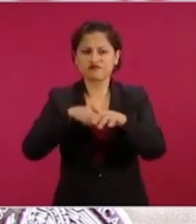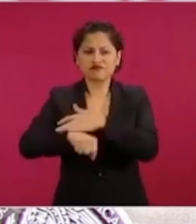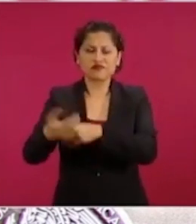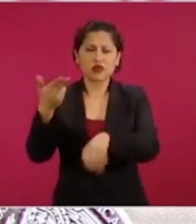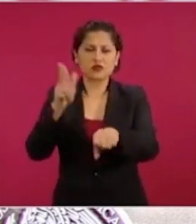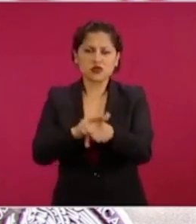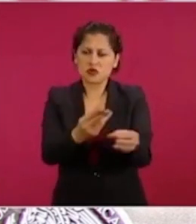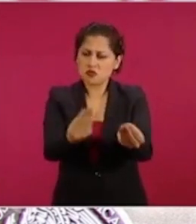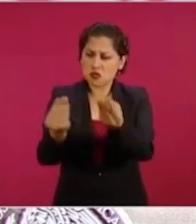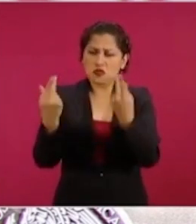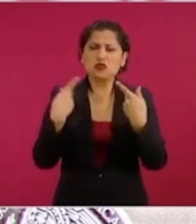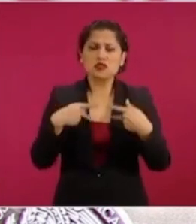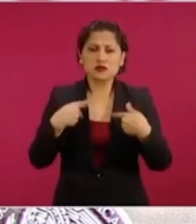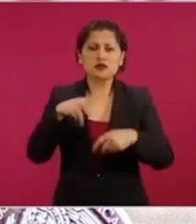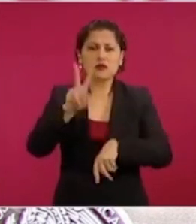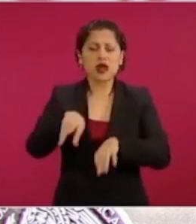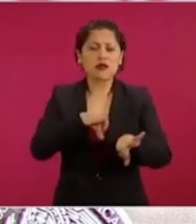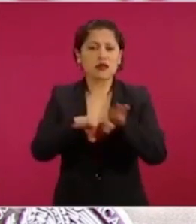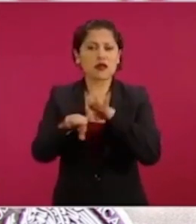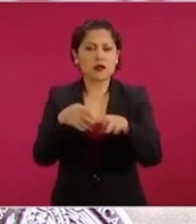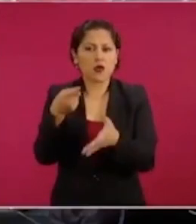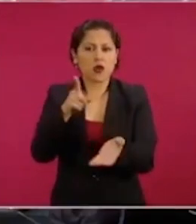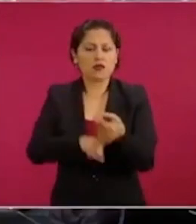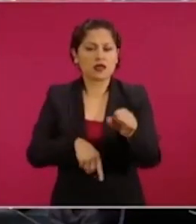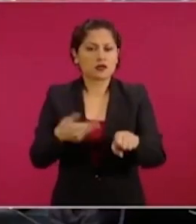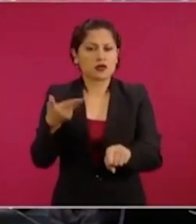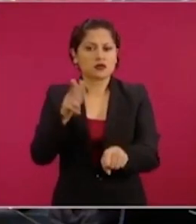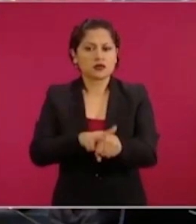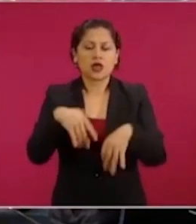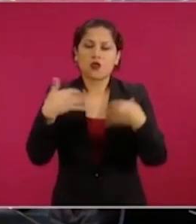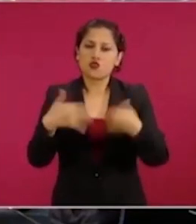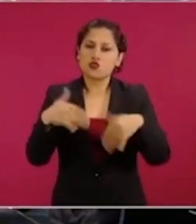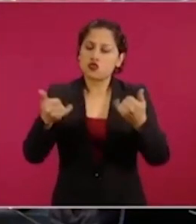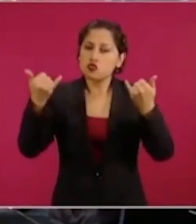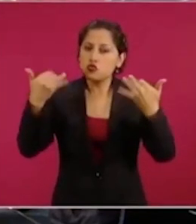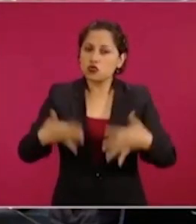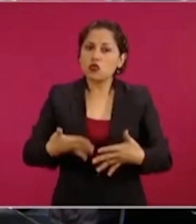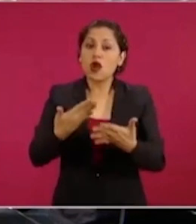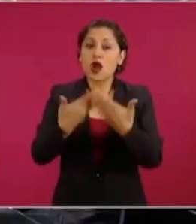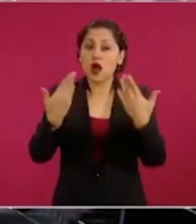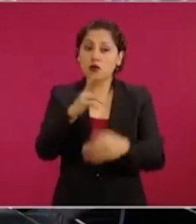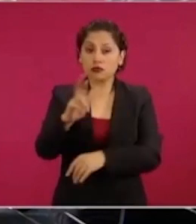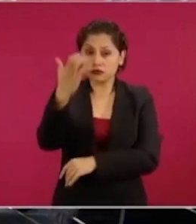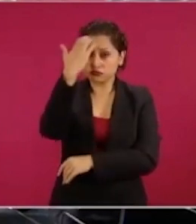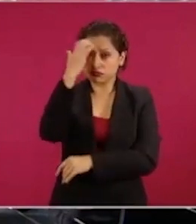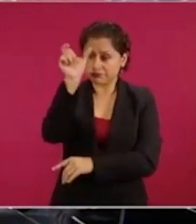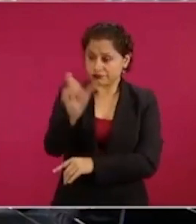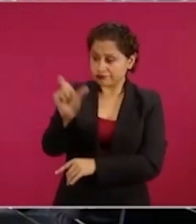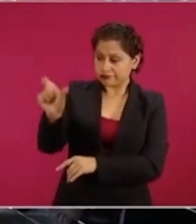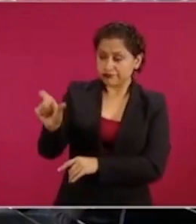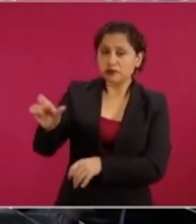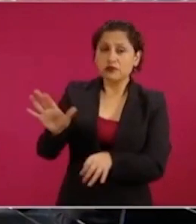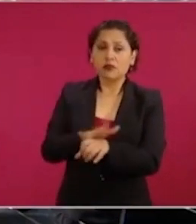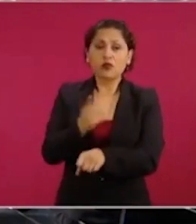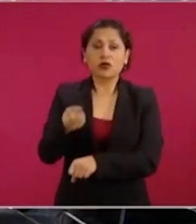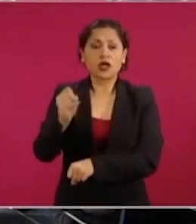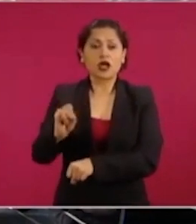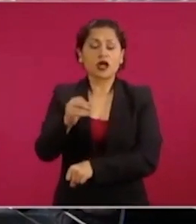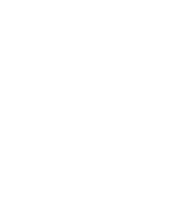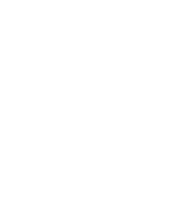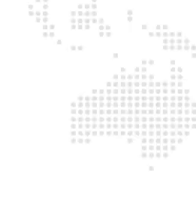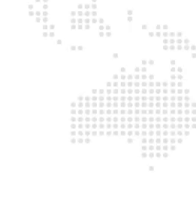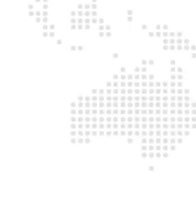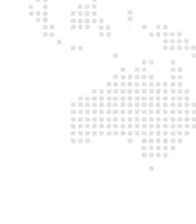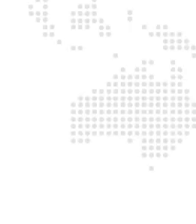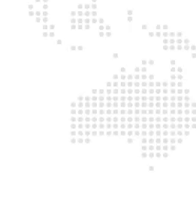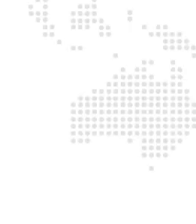un trabajo físico extenuante. Y que hay que reconocerlos hoy, porque ahí está parte de la forma como vamos a salir de